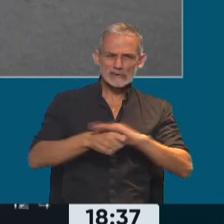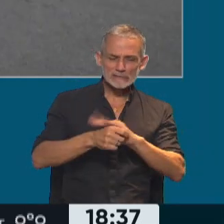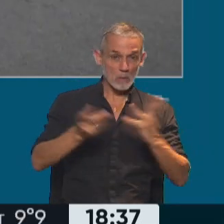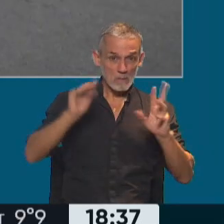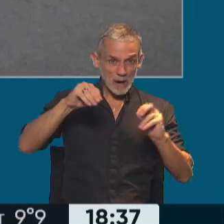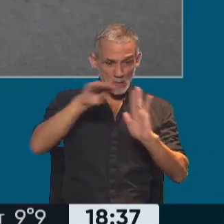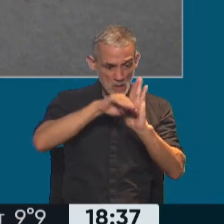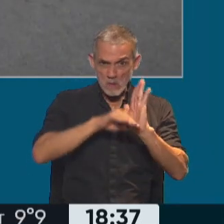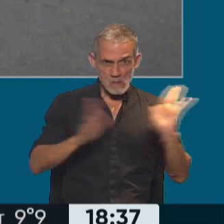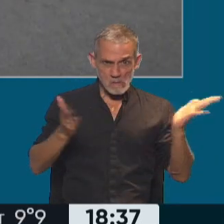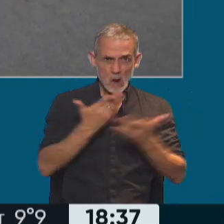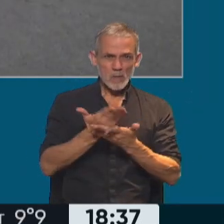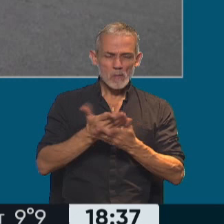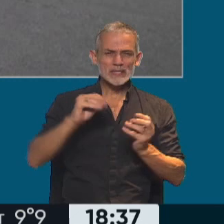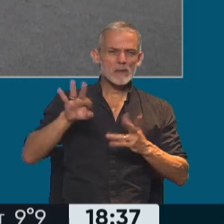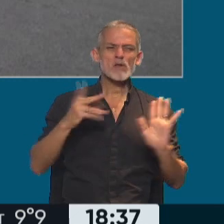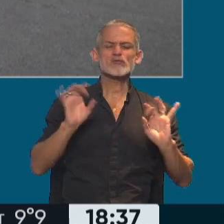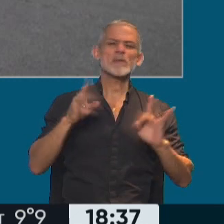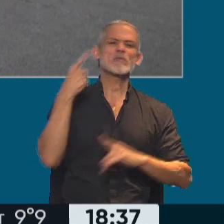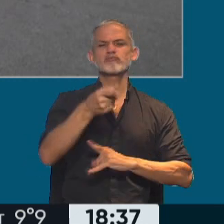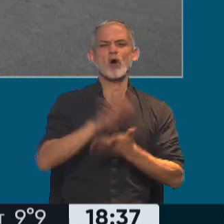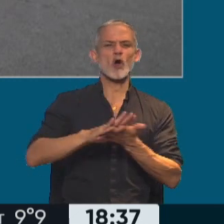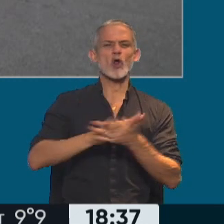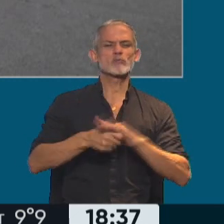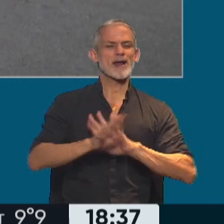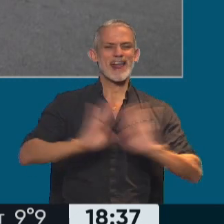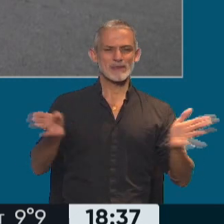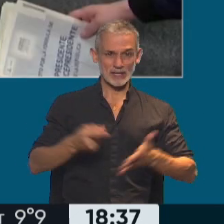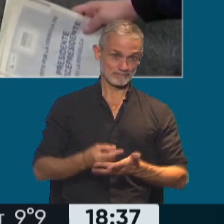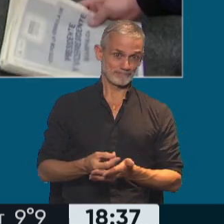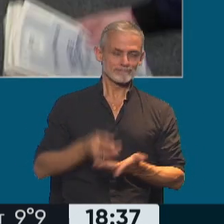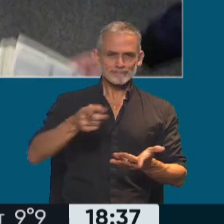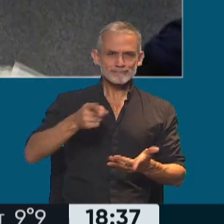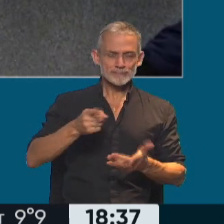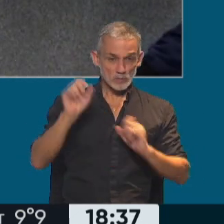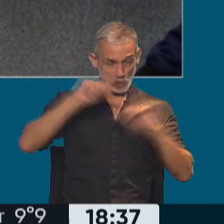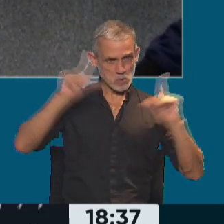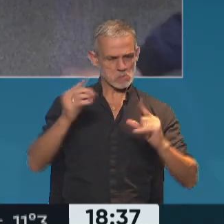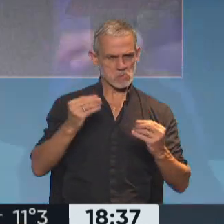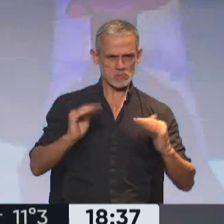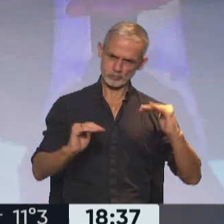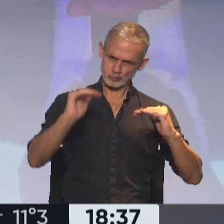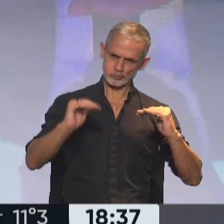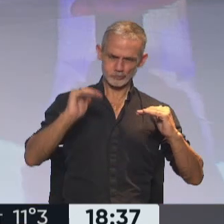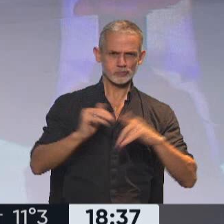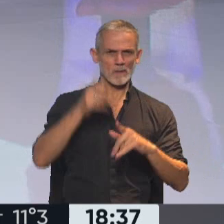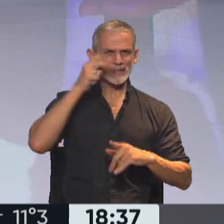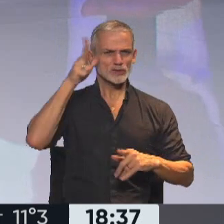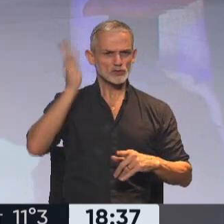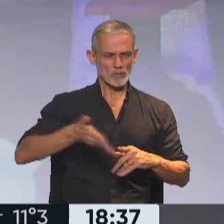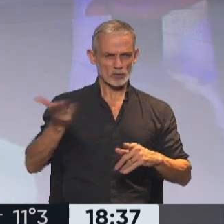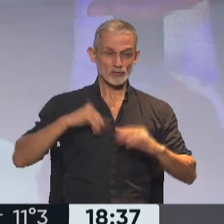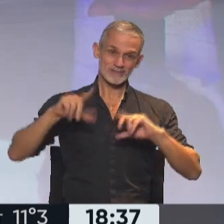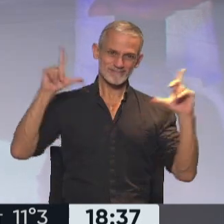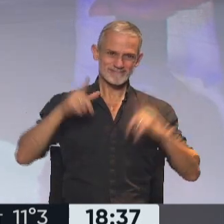propuestas generales más que este enfoque. Sorprendió sobre todo porque, no solo por su figura,